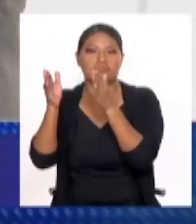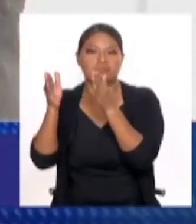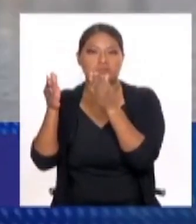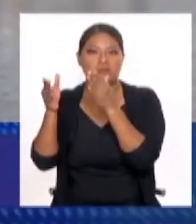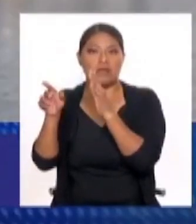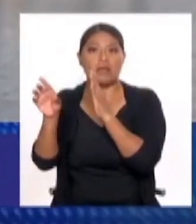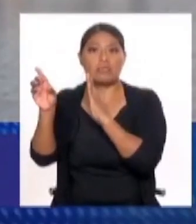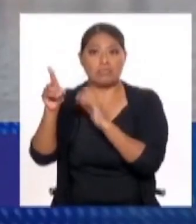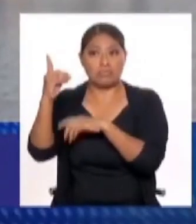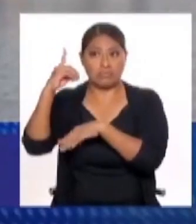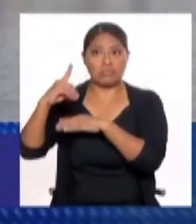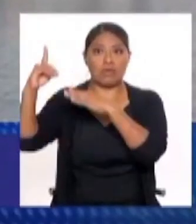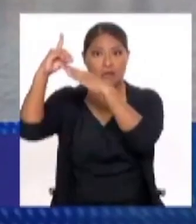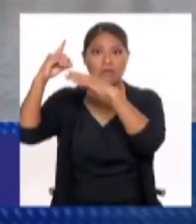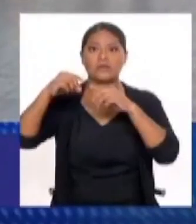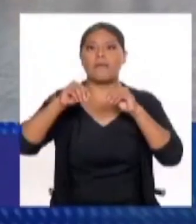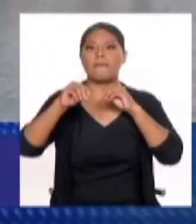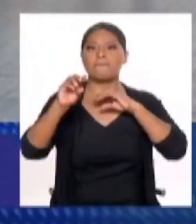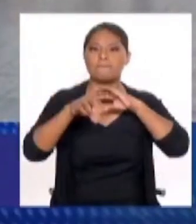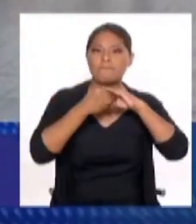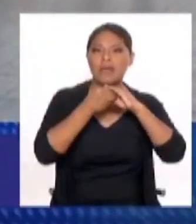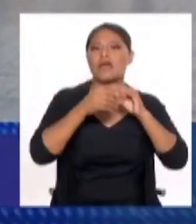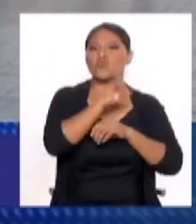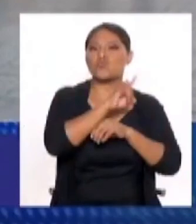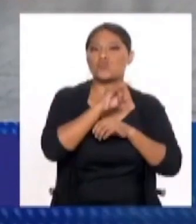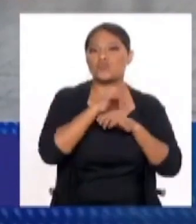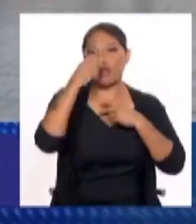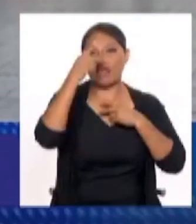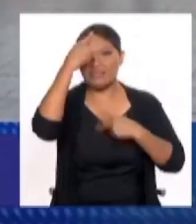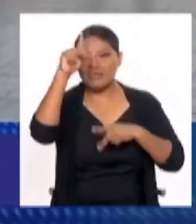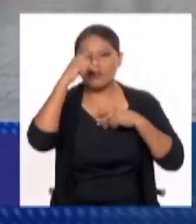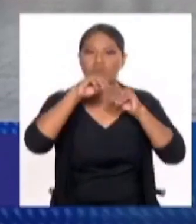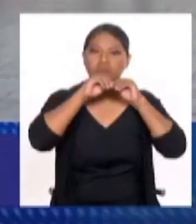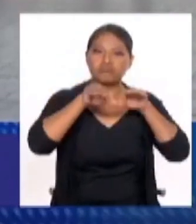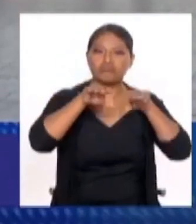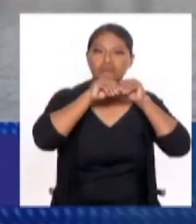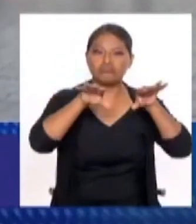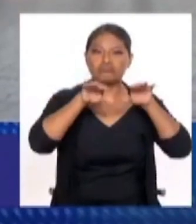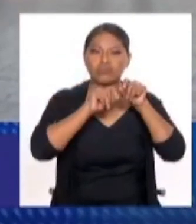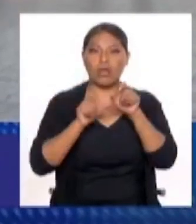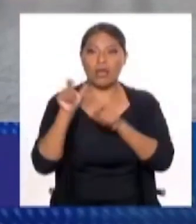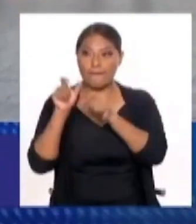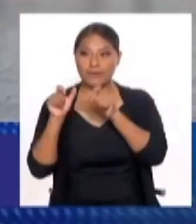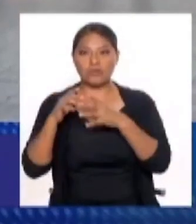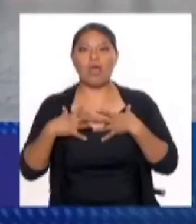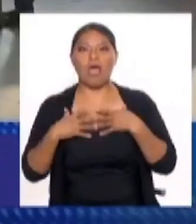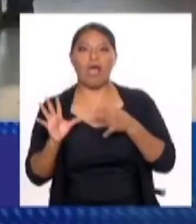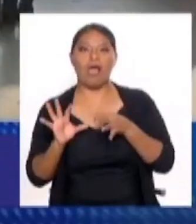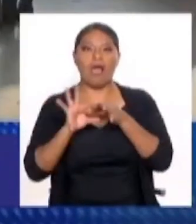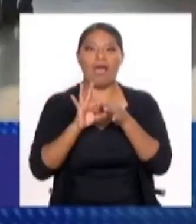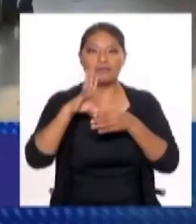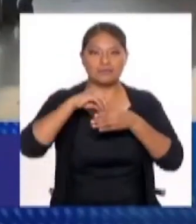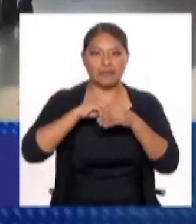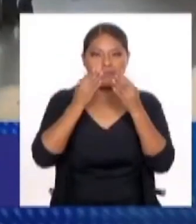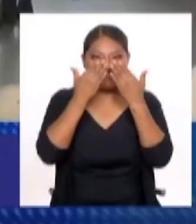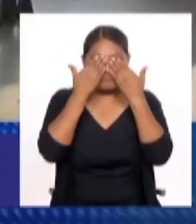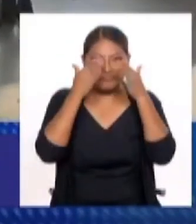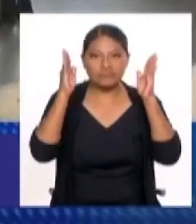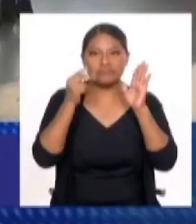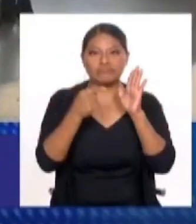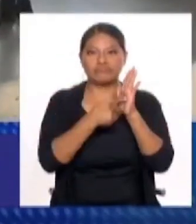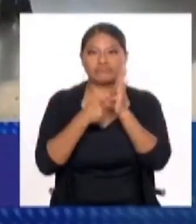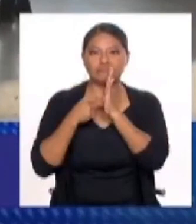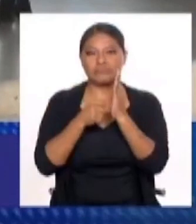plataforma, pero tienen un crecimiento notable en los últimos años y acumulan más seguidores. O sea, hay una inversión